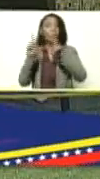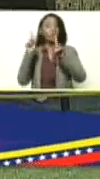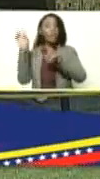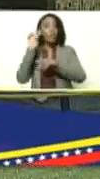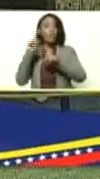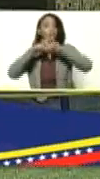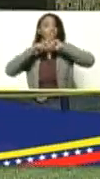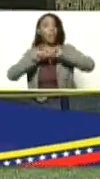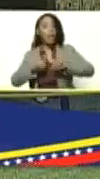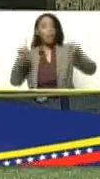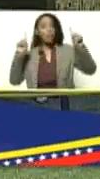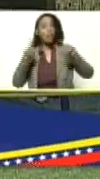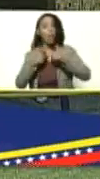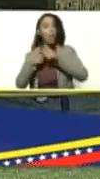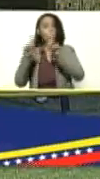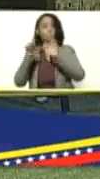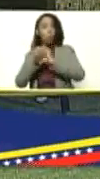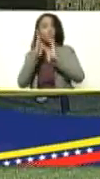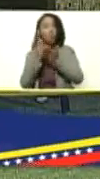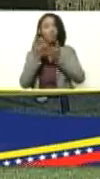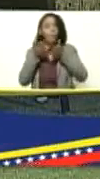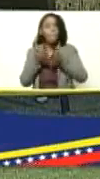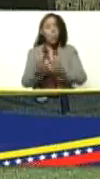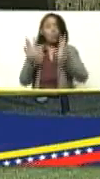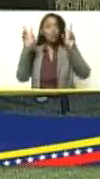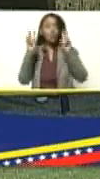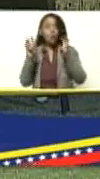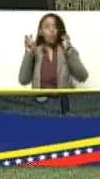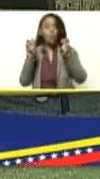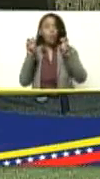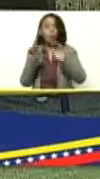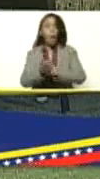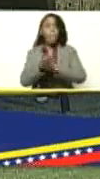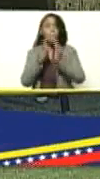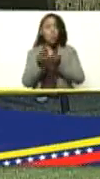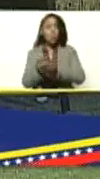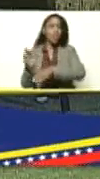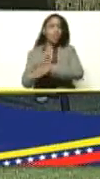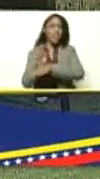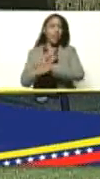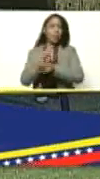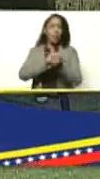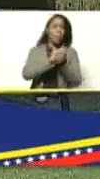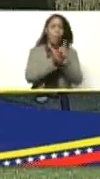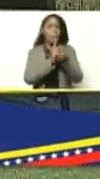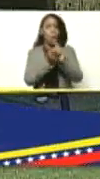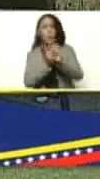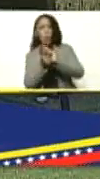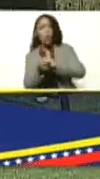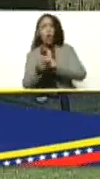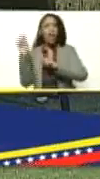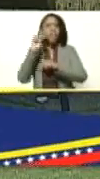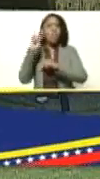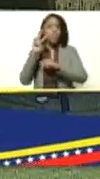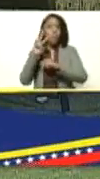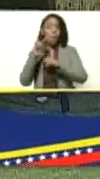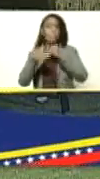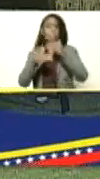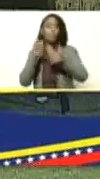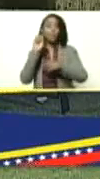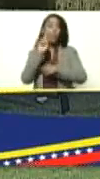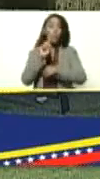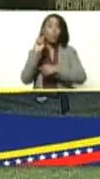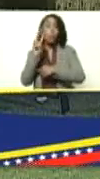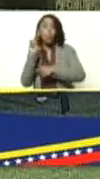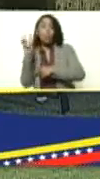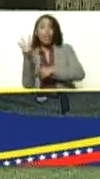es otro mundo que ha nacido el mundo va acelerado en los cambios y Venezuela tiene que ir un paso dos pasos